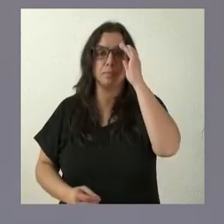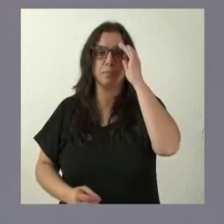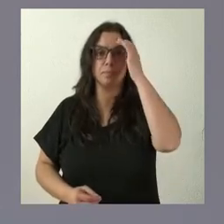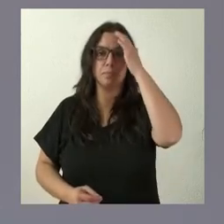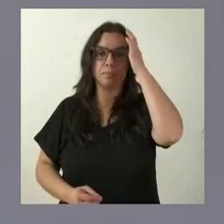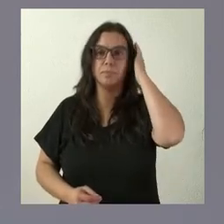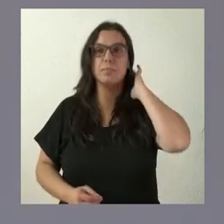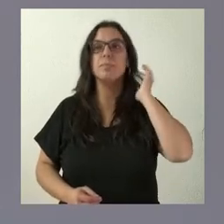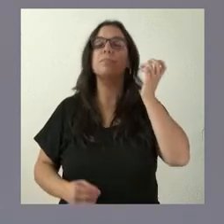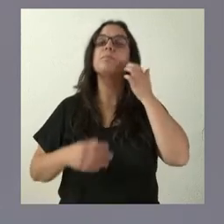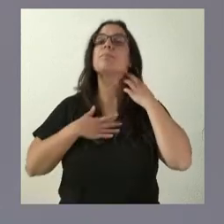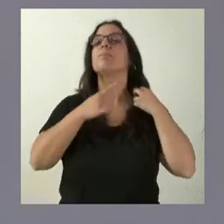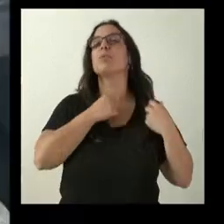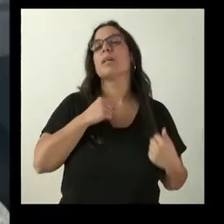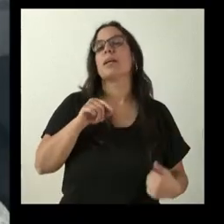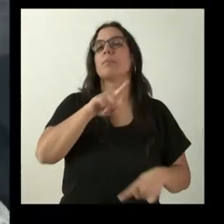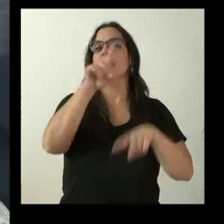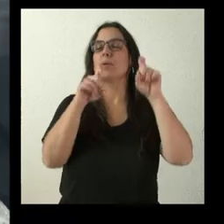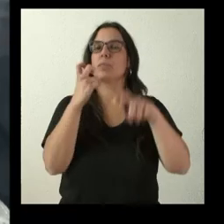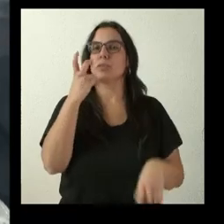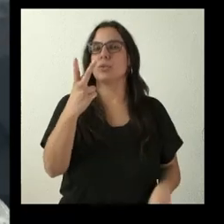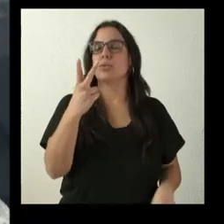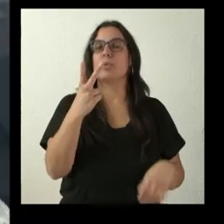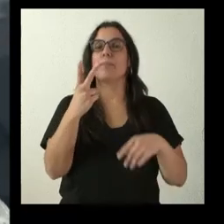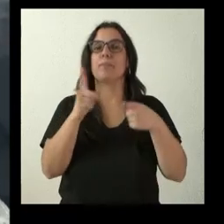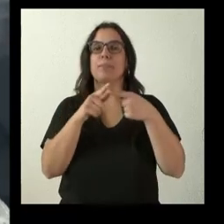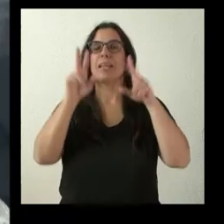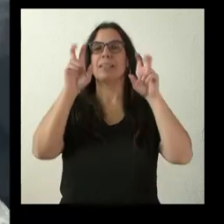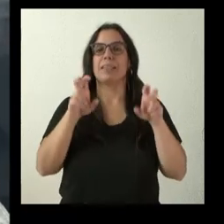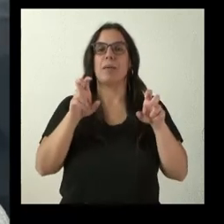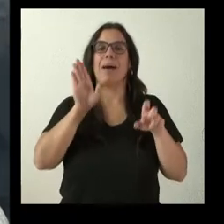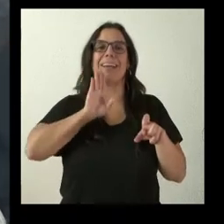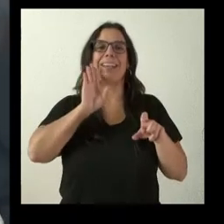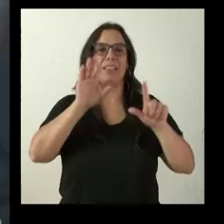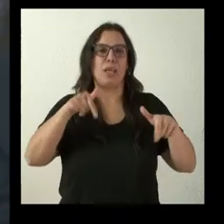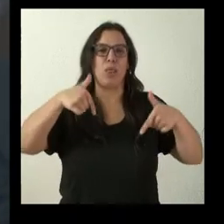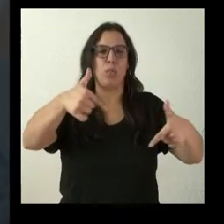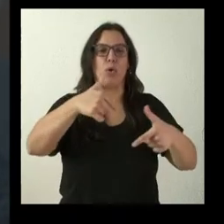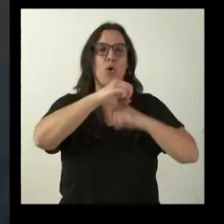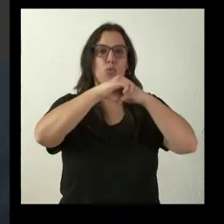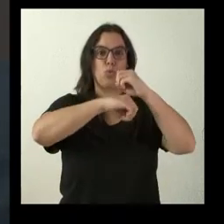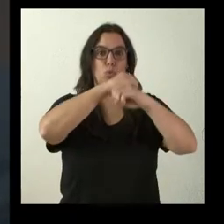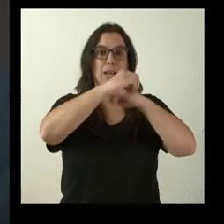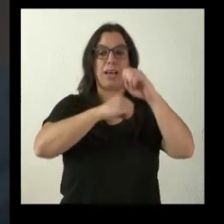Me gustaría hacerle dos preguntas. En cuanto a residuos nucleares, el Gobierno central desestima el proyecto para que los residuos nucleares